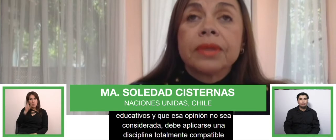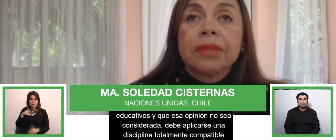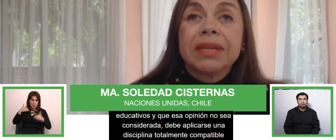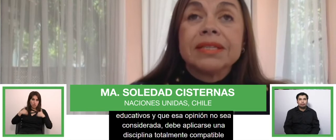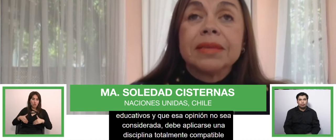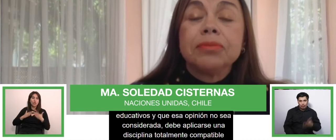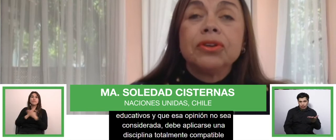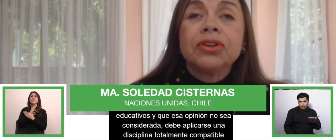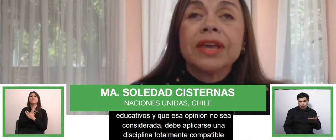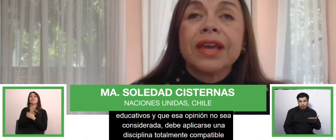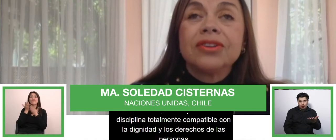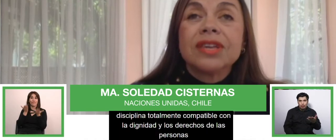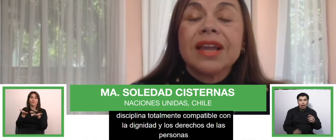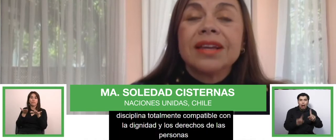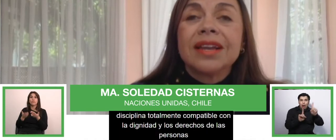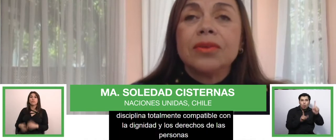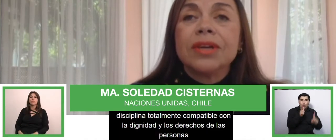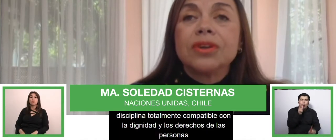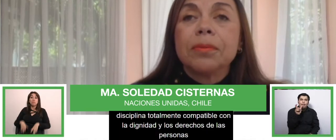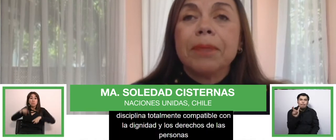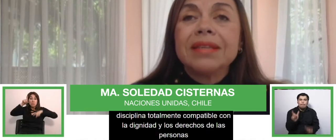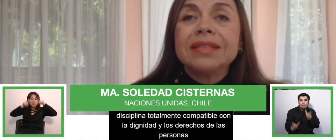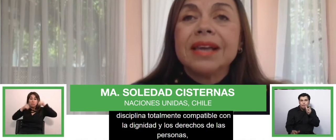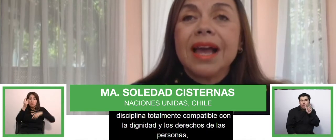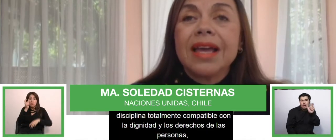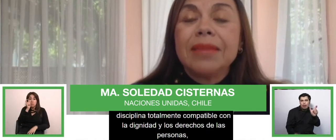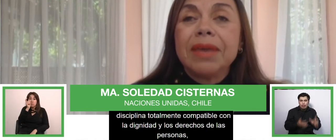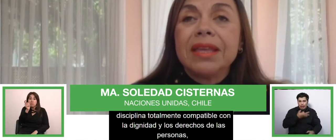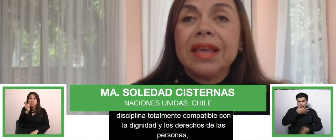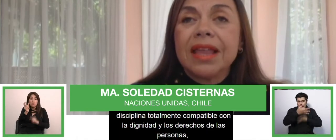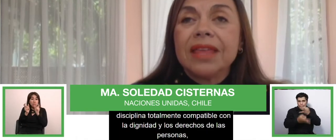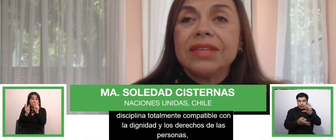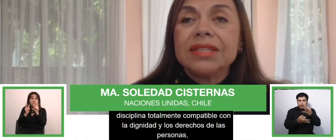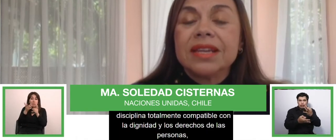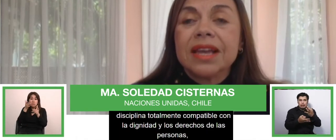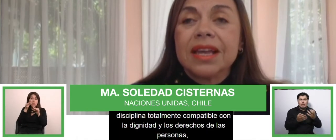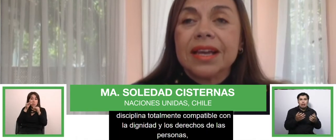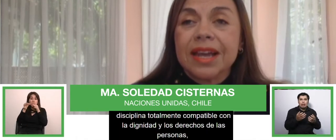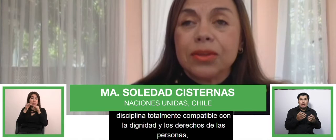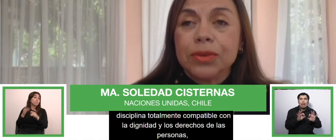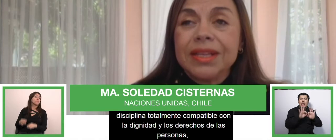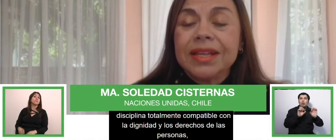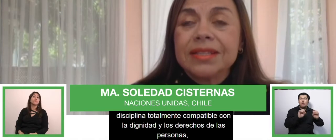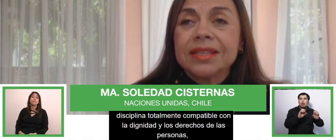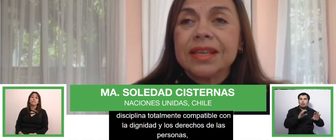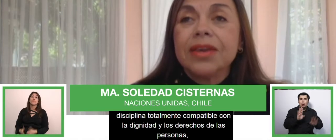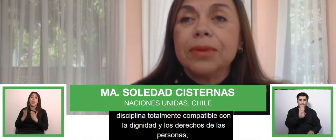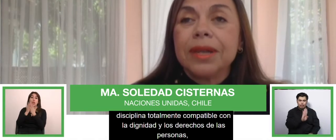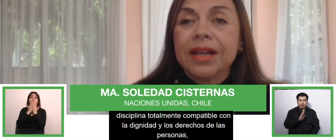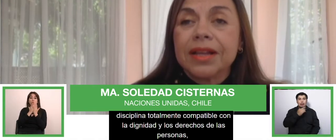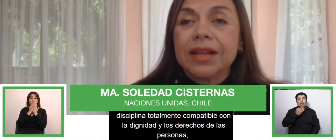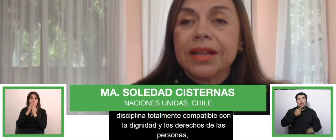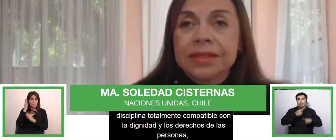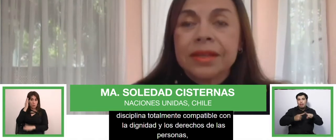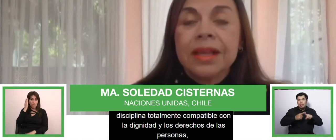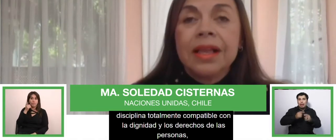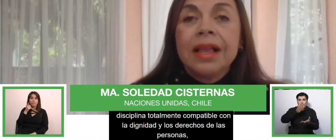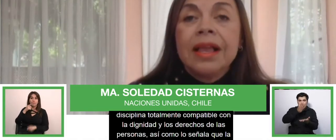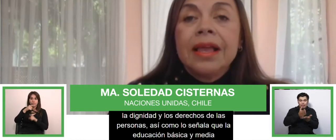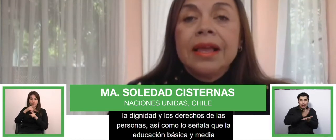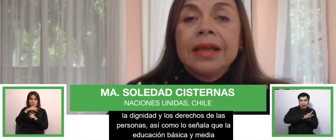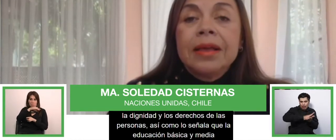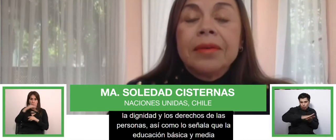preceptos que nos señalan que la educación básica y media deben ser gratuitas y obligatorias.